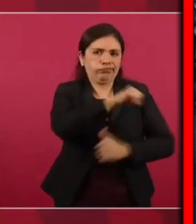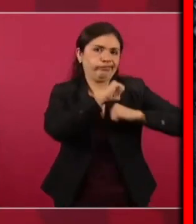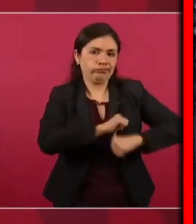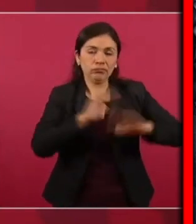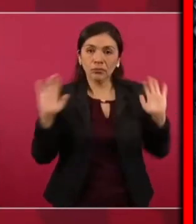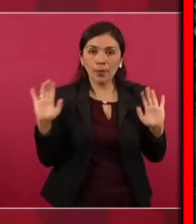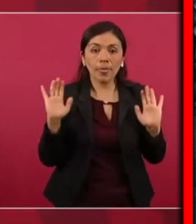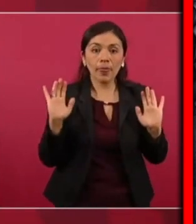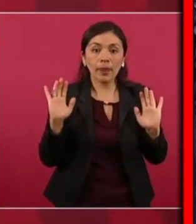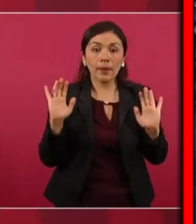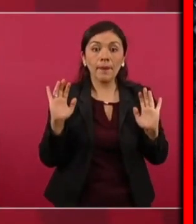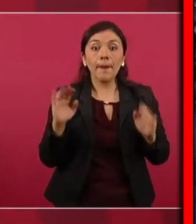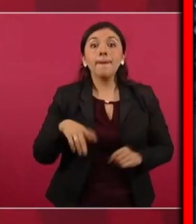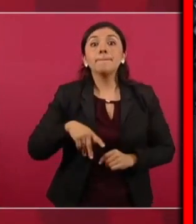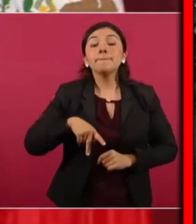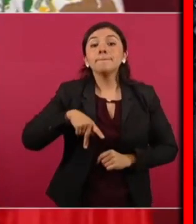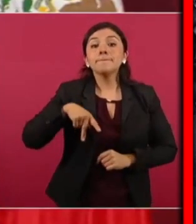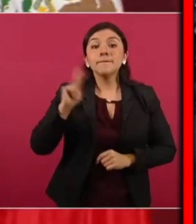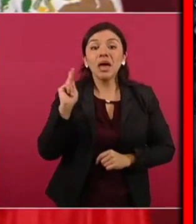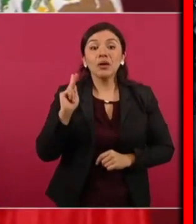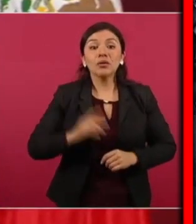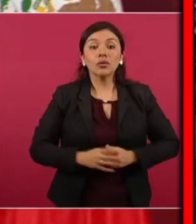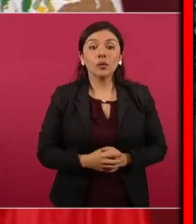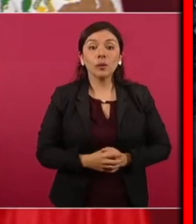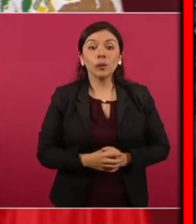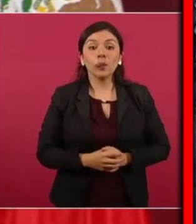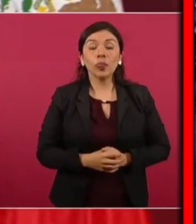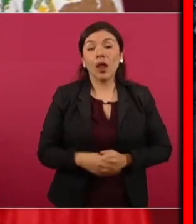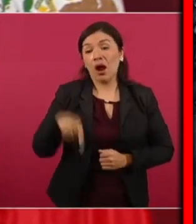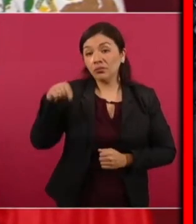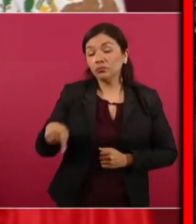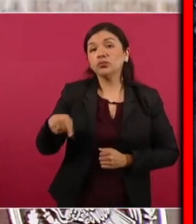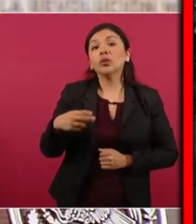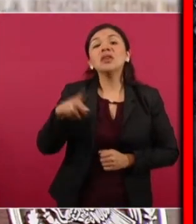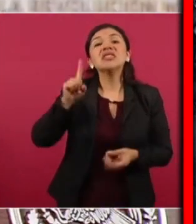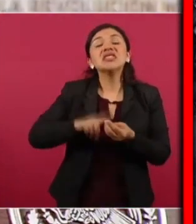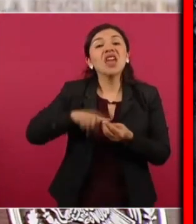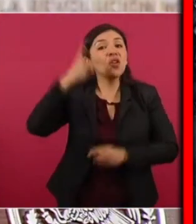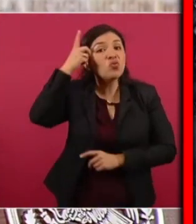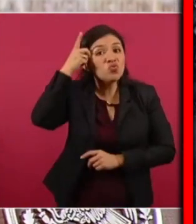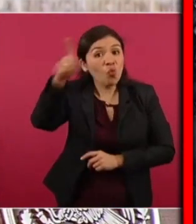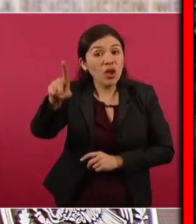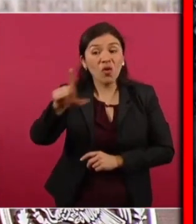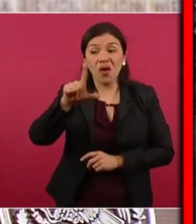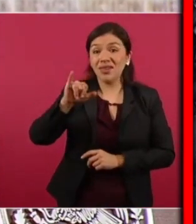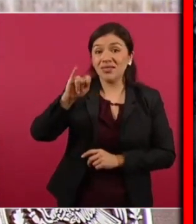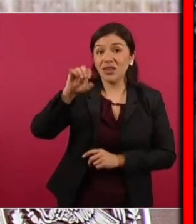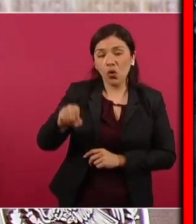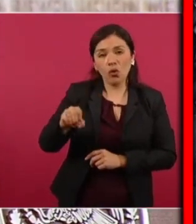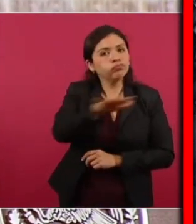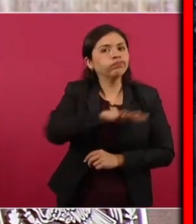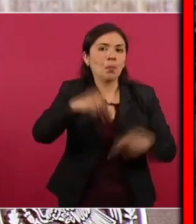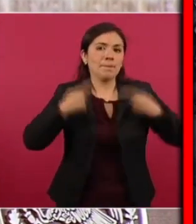pero la propiedad del mineral es de los mexicanos